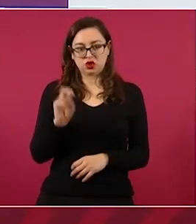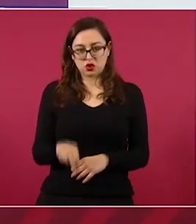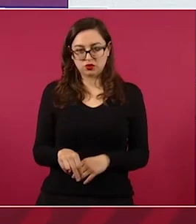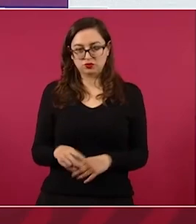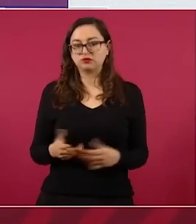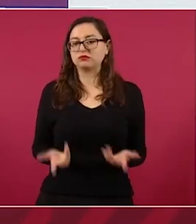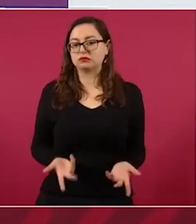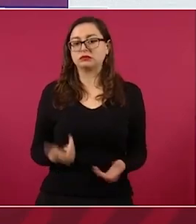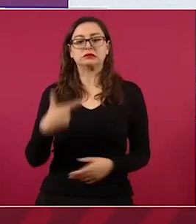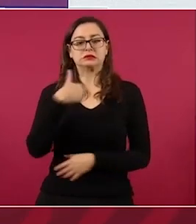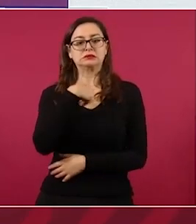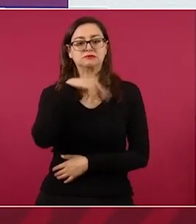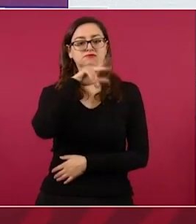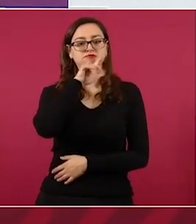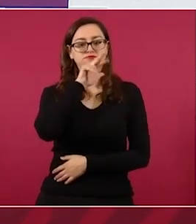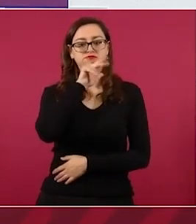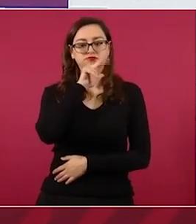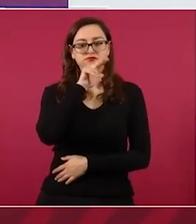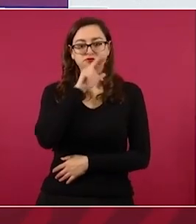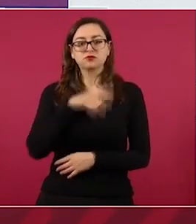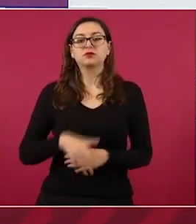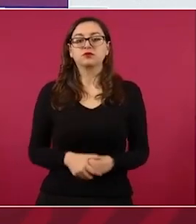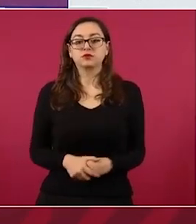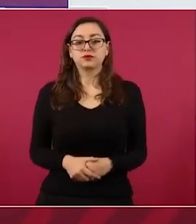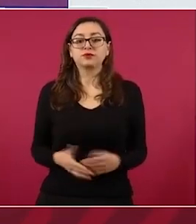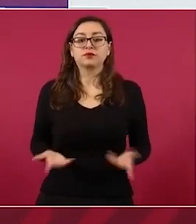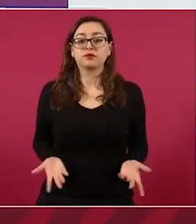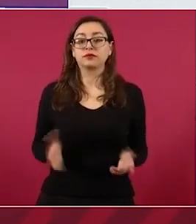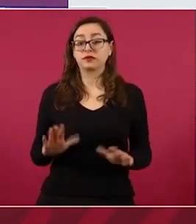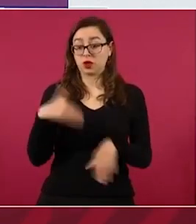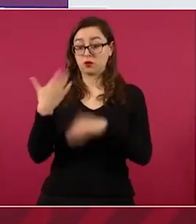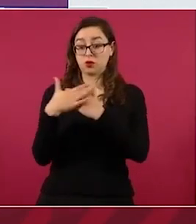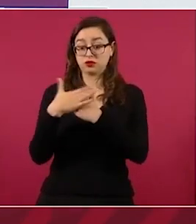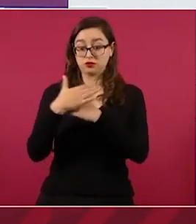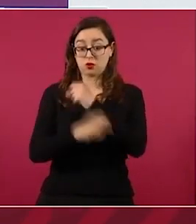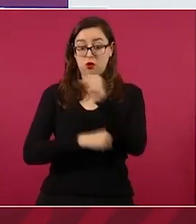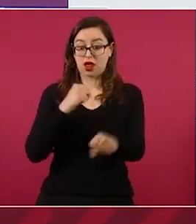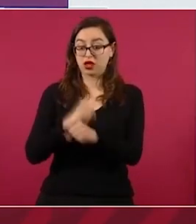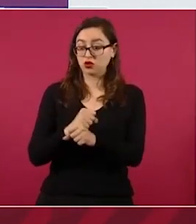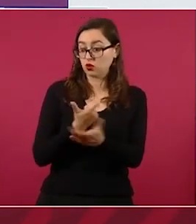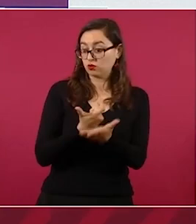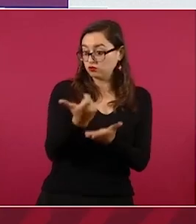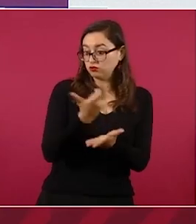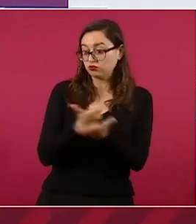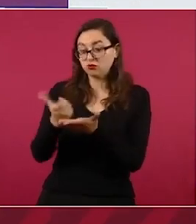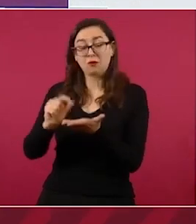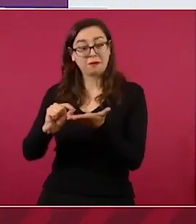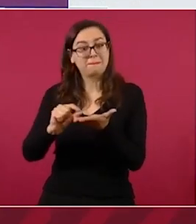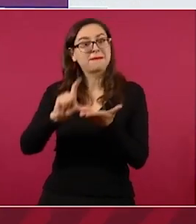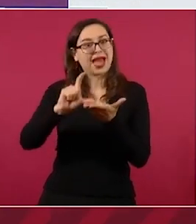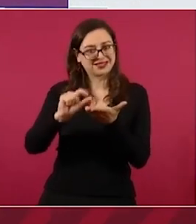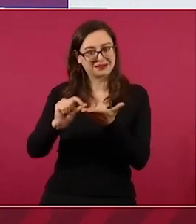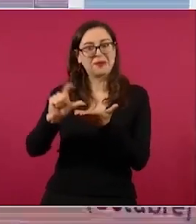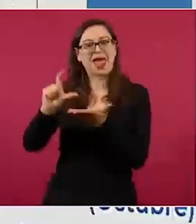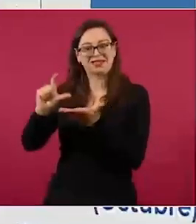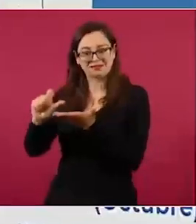salario, pero si aumentamos un salario y no controlamos la inflación,